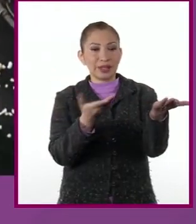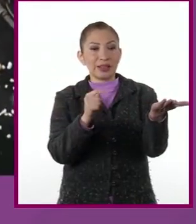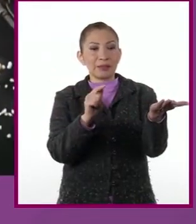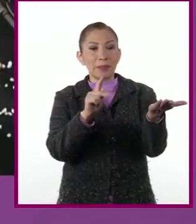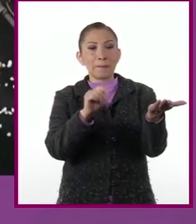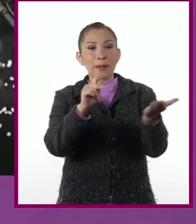Papa.